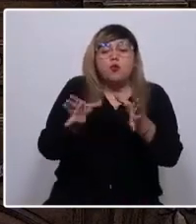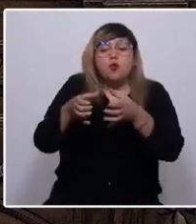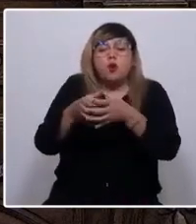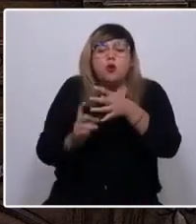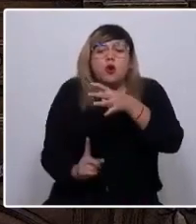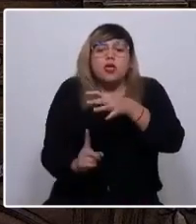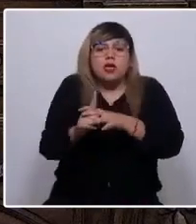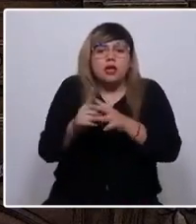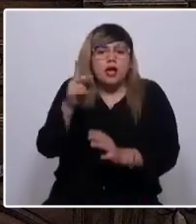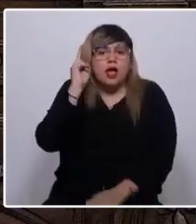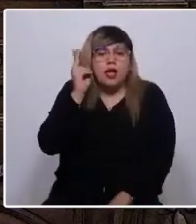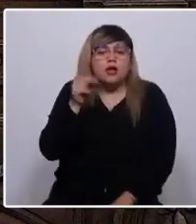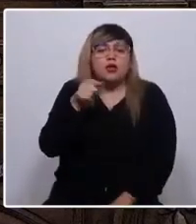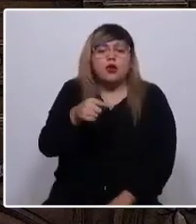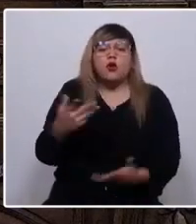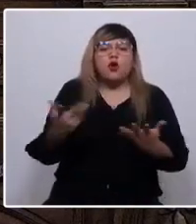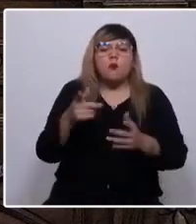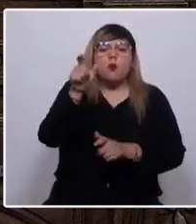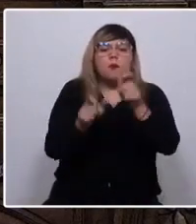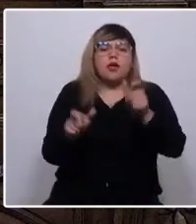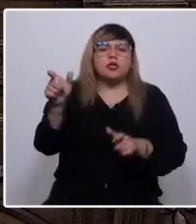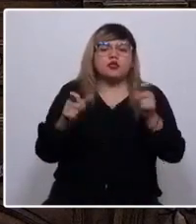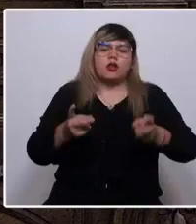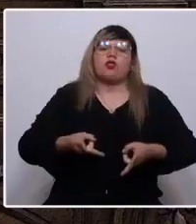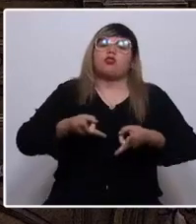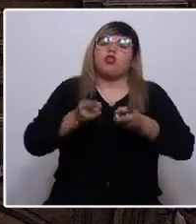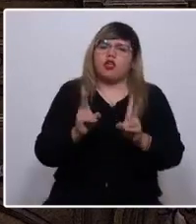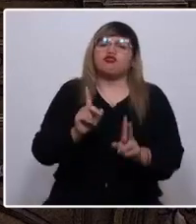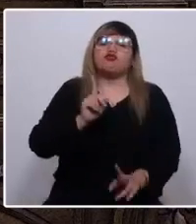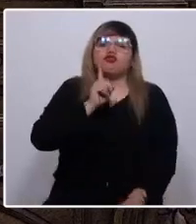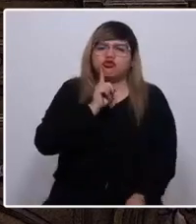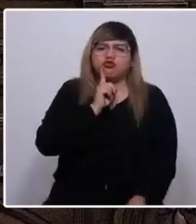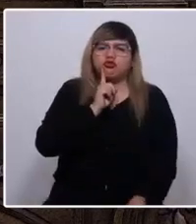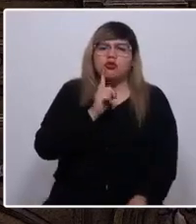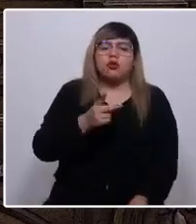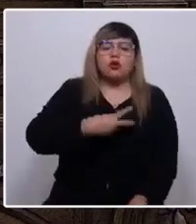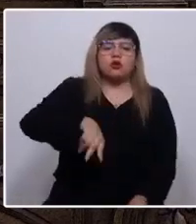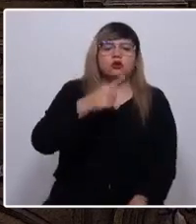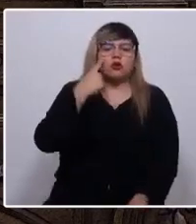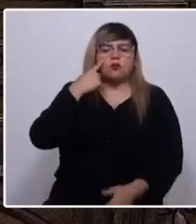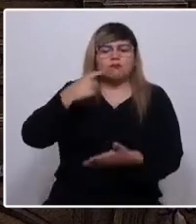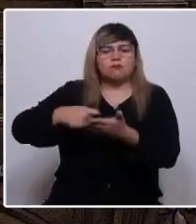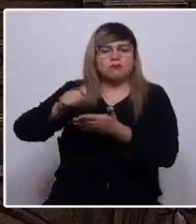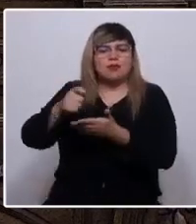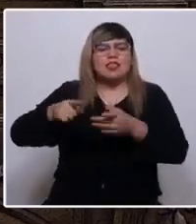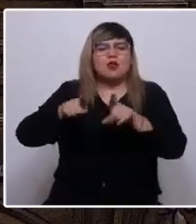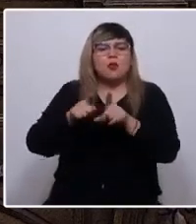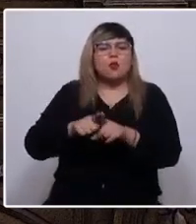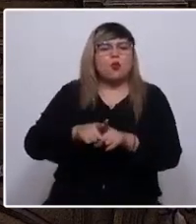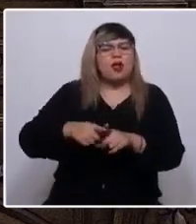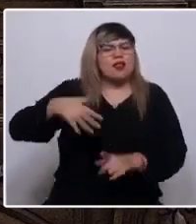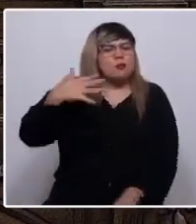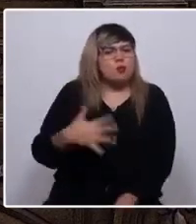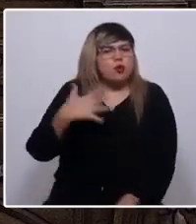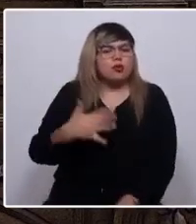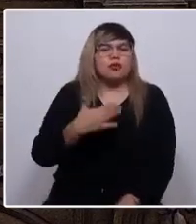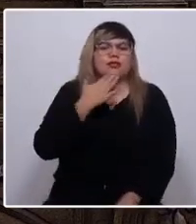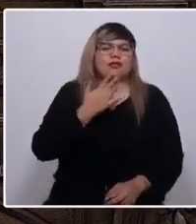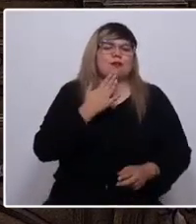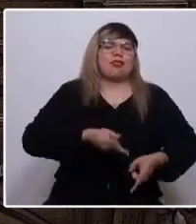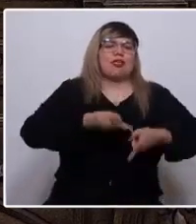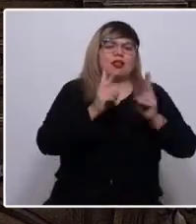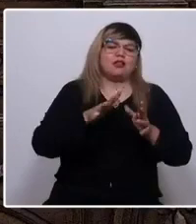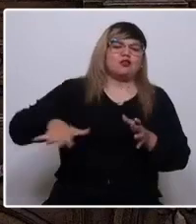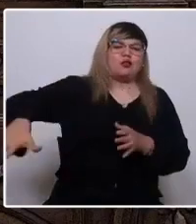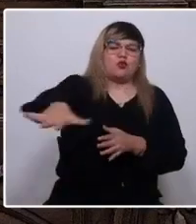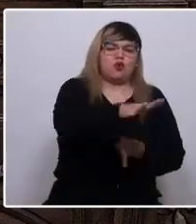espacio deliberativo como sujetos colectivos de derecho, invito a este pleno a reconocer como elementos esenciales de nuestros derechos colectivos, entre otros